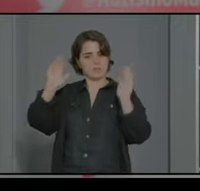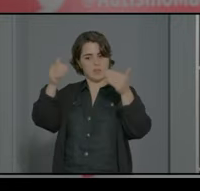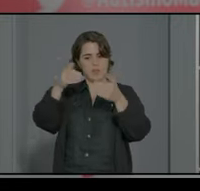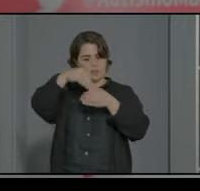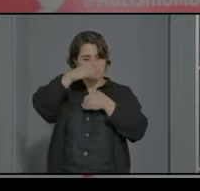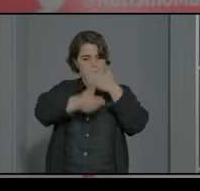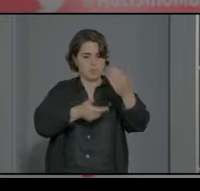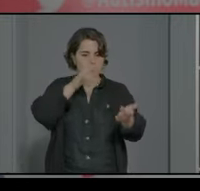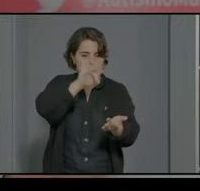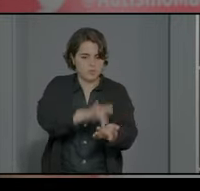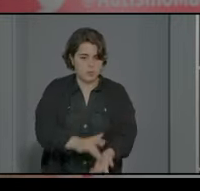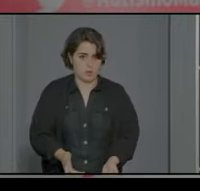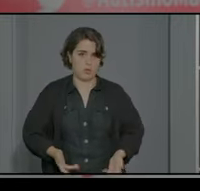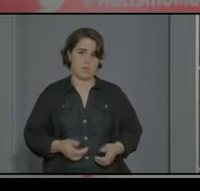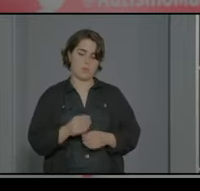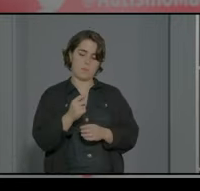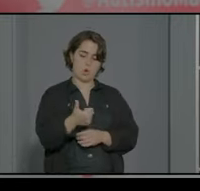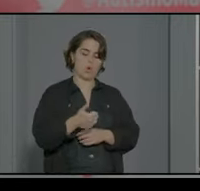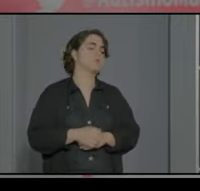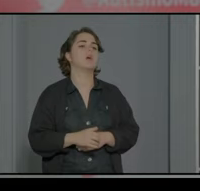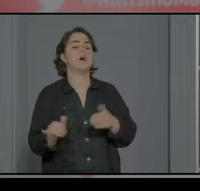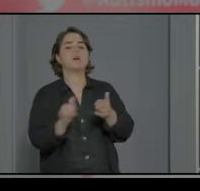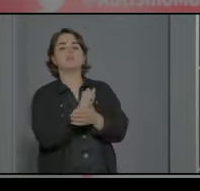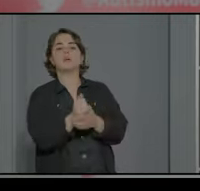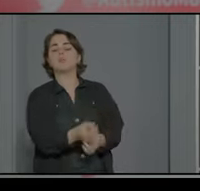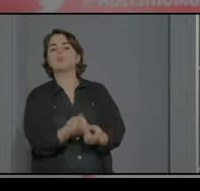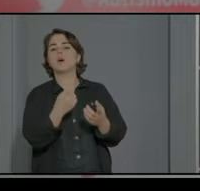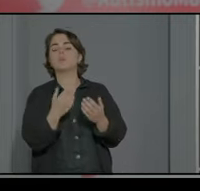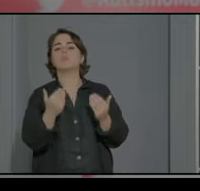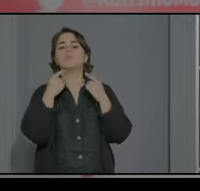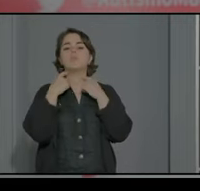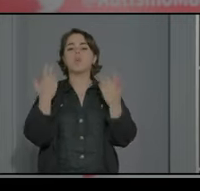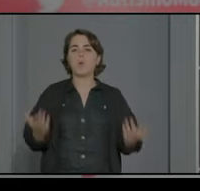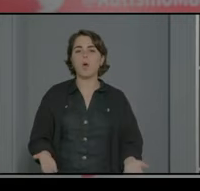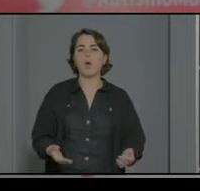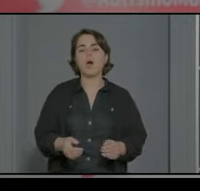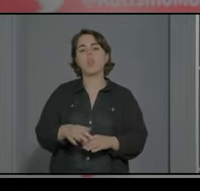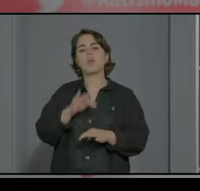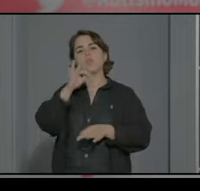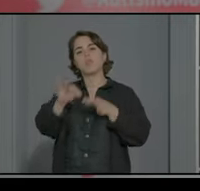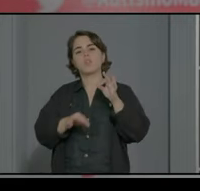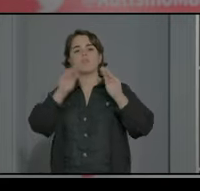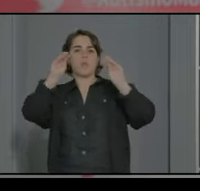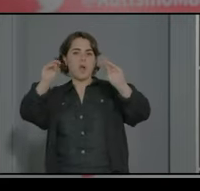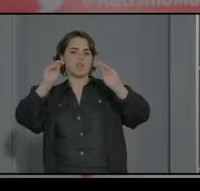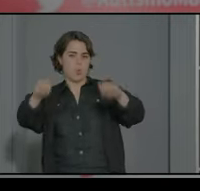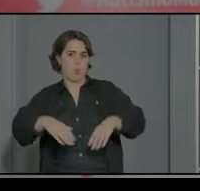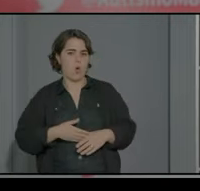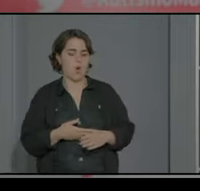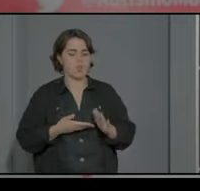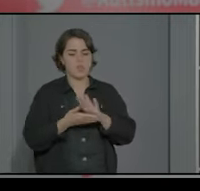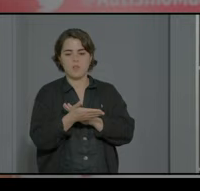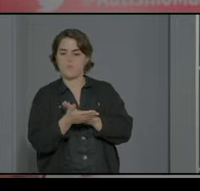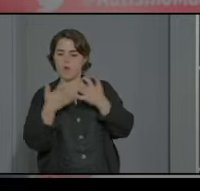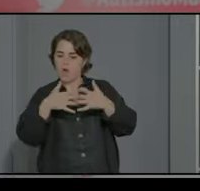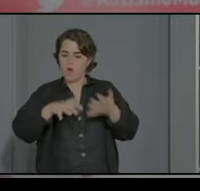procesos la otra gran asignatura sin duda sería la formación profesional una salida funcional